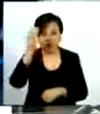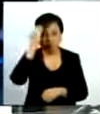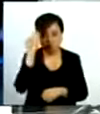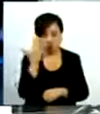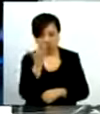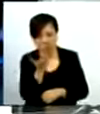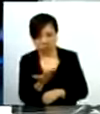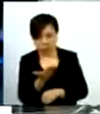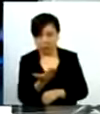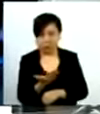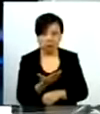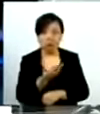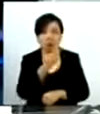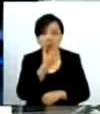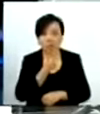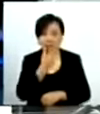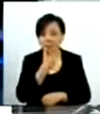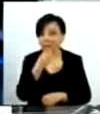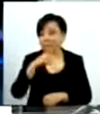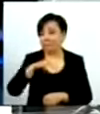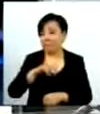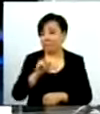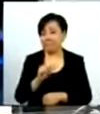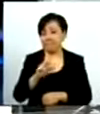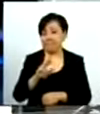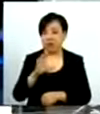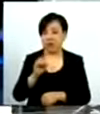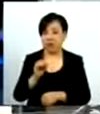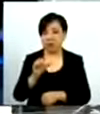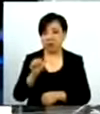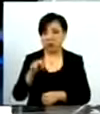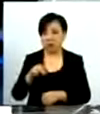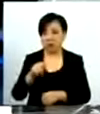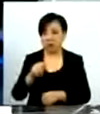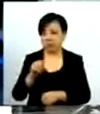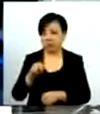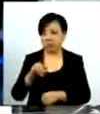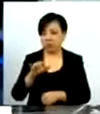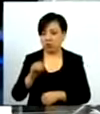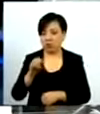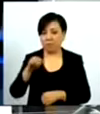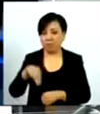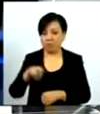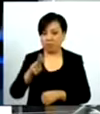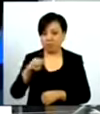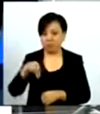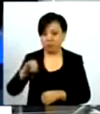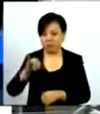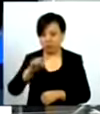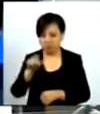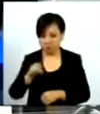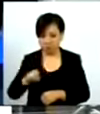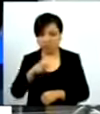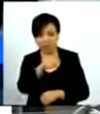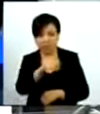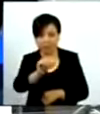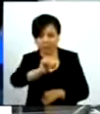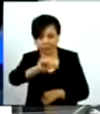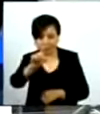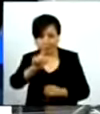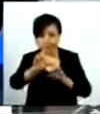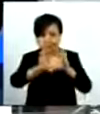ciudadano Marco Antonio Muñiz, quien es un destacado cantante